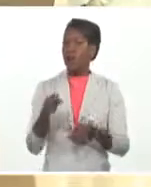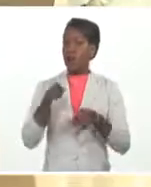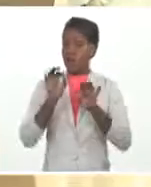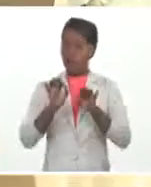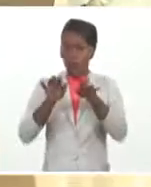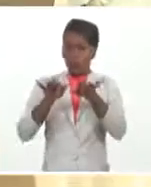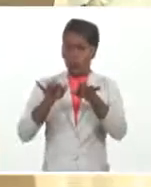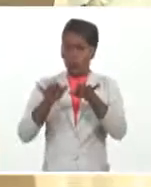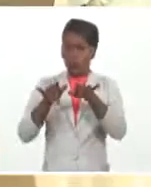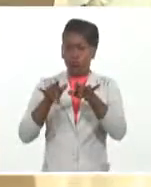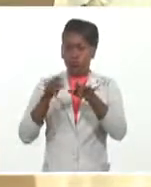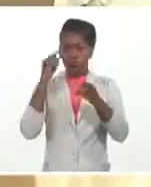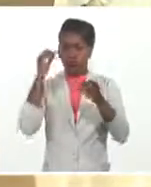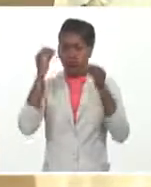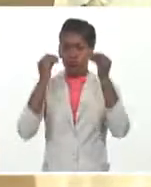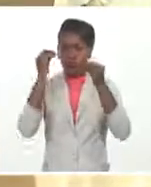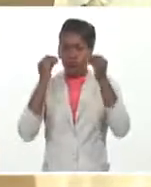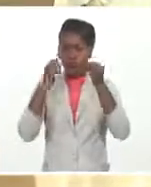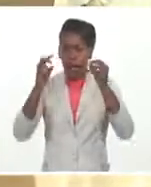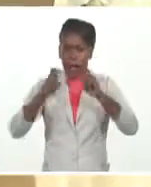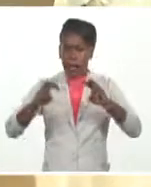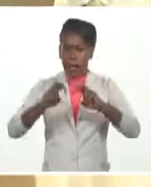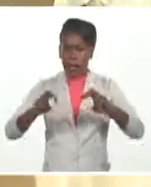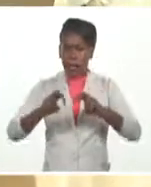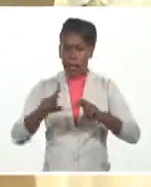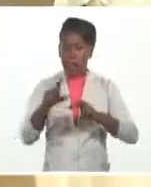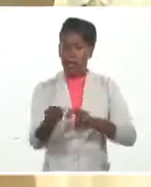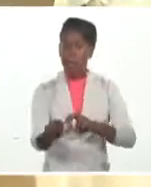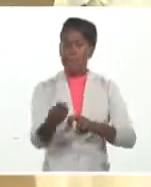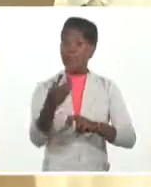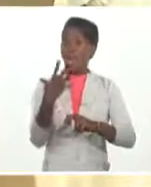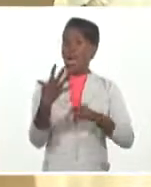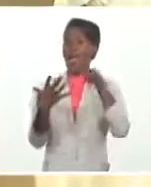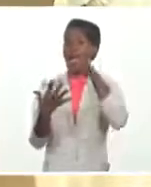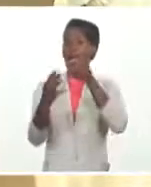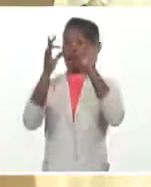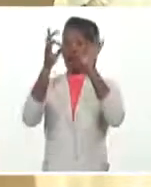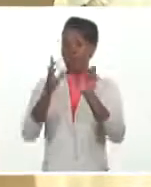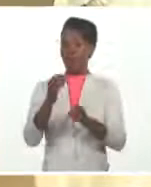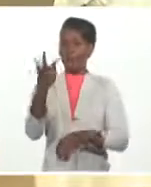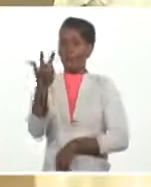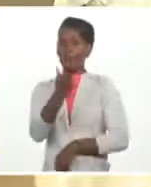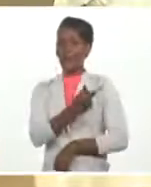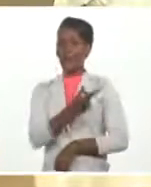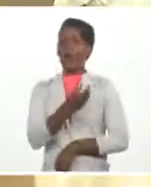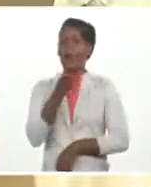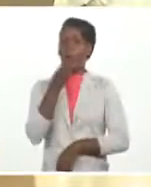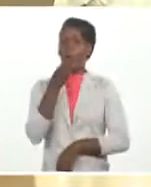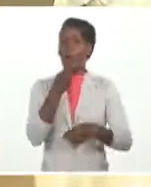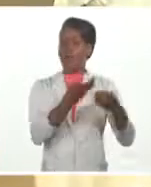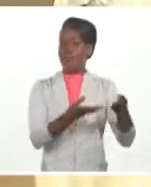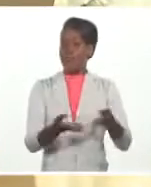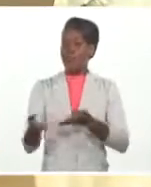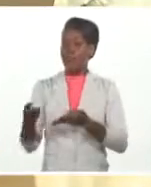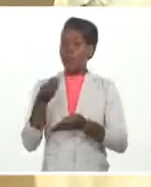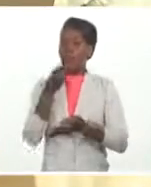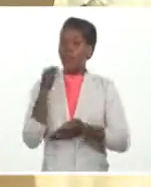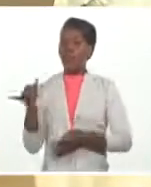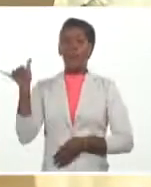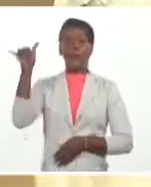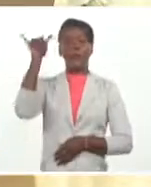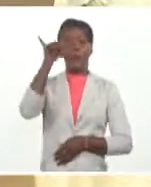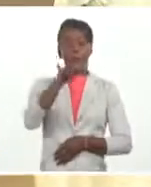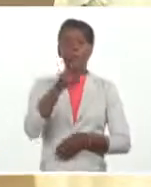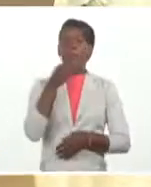datos contra los datos oficiales del proceso vacunatorio que tiene nuestro país y inmediatamente nosotros le vamos a emitir